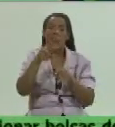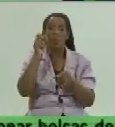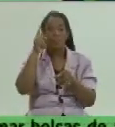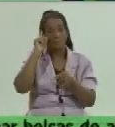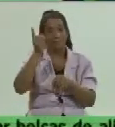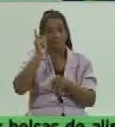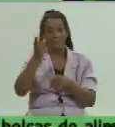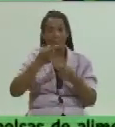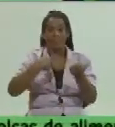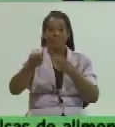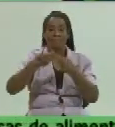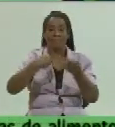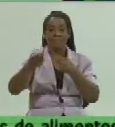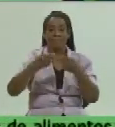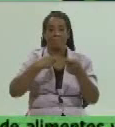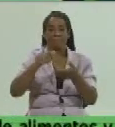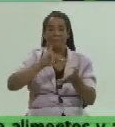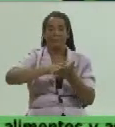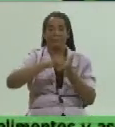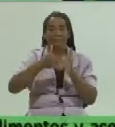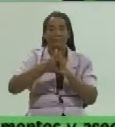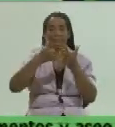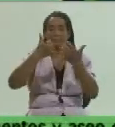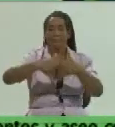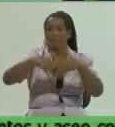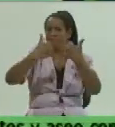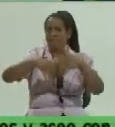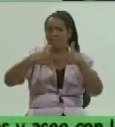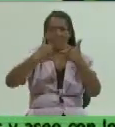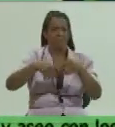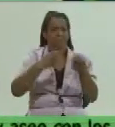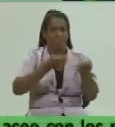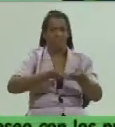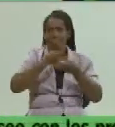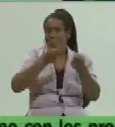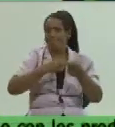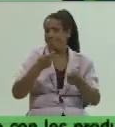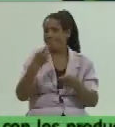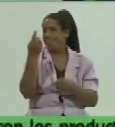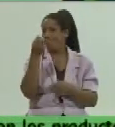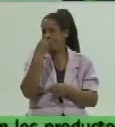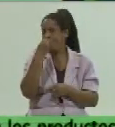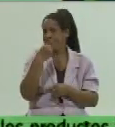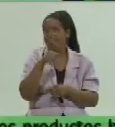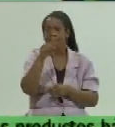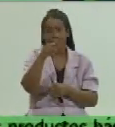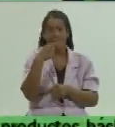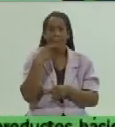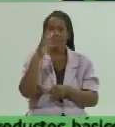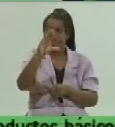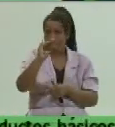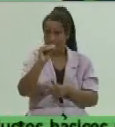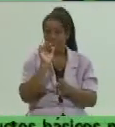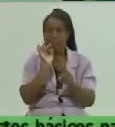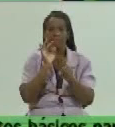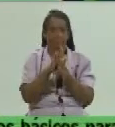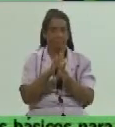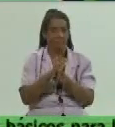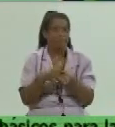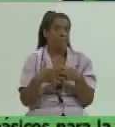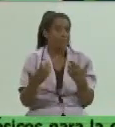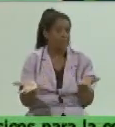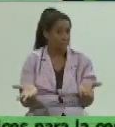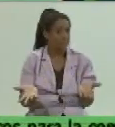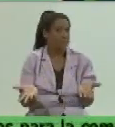de comercialización de productos agropecuarios y otros productos alimenticios que como usted planteaba al inicio viene a